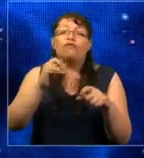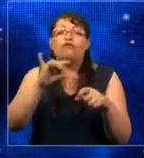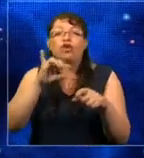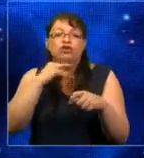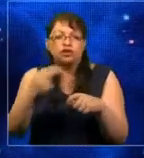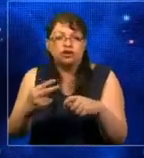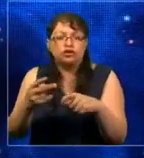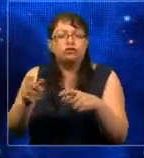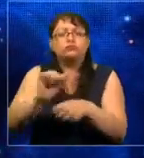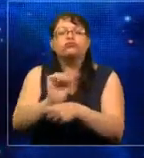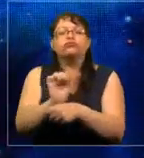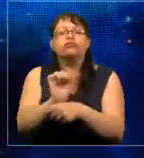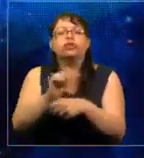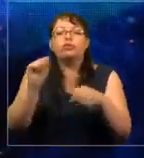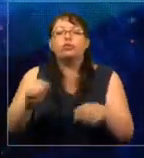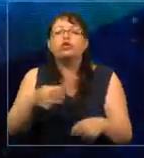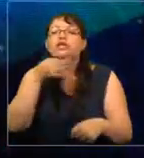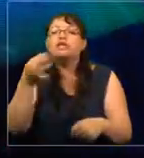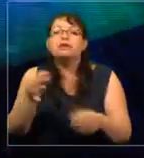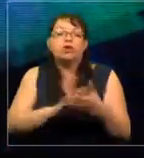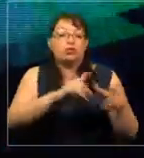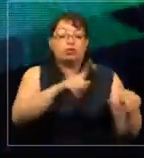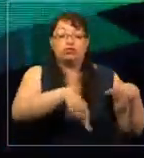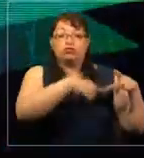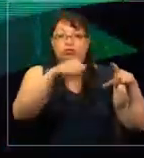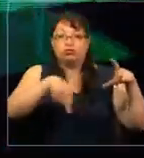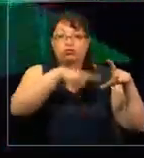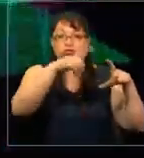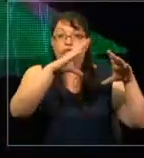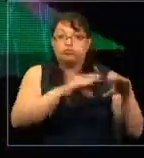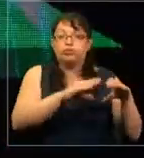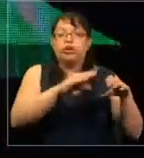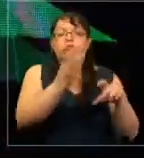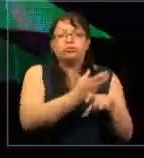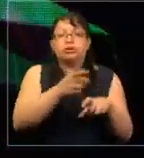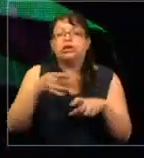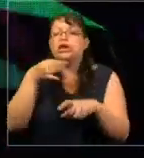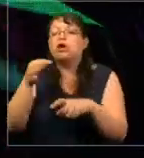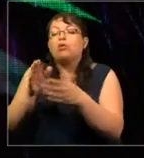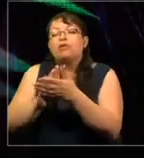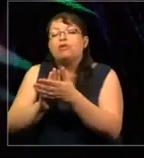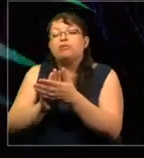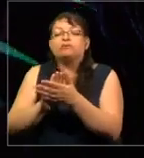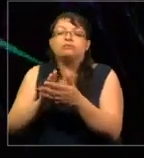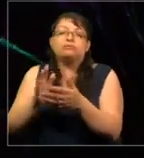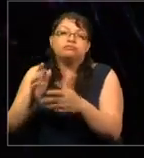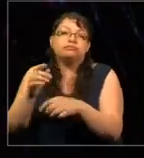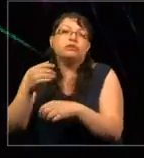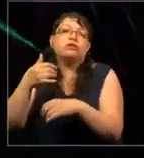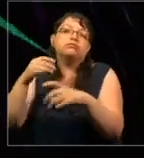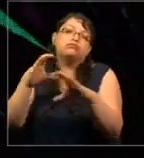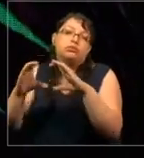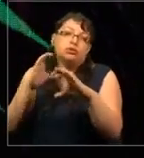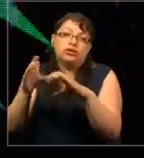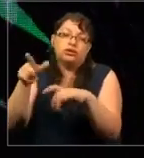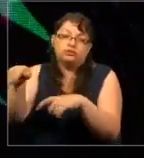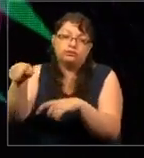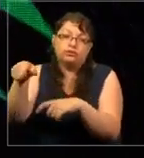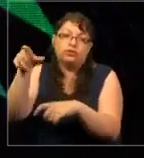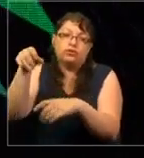pinchazo en el auto, pueden decir, por favor, conéctame con mi concejal para decirle que tengo un pinchazo en el auto para que arregle la carretera.